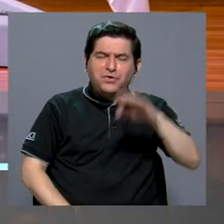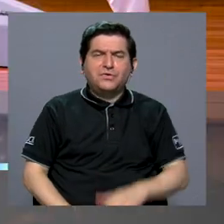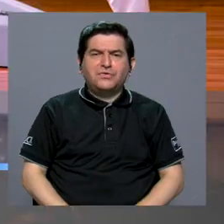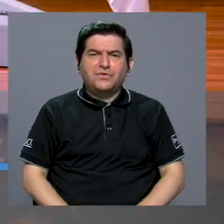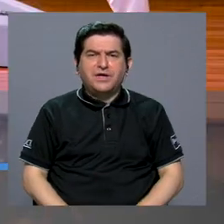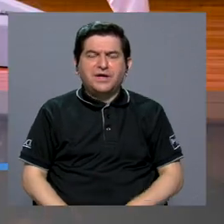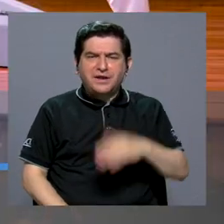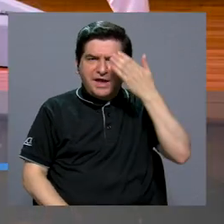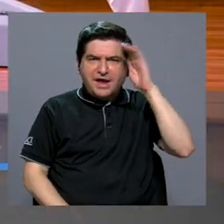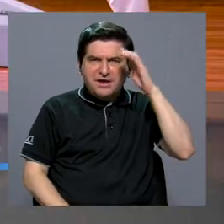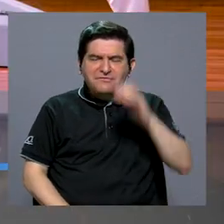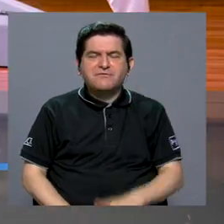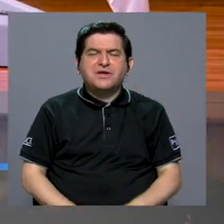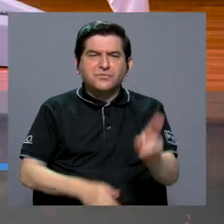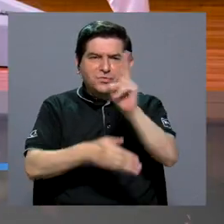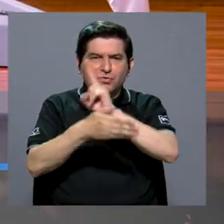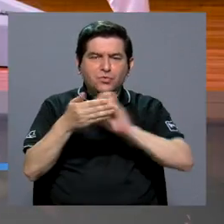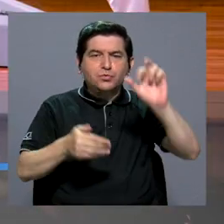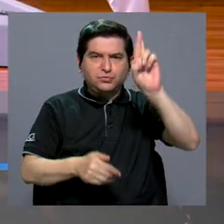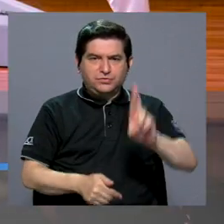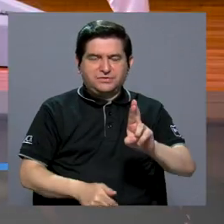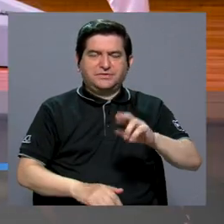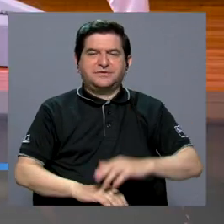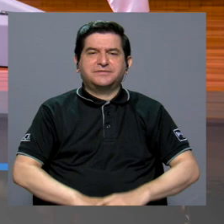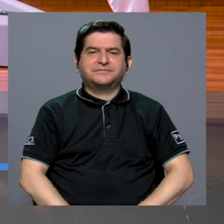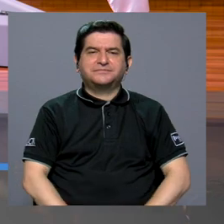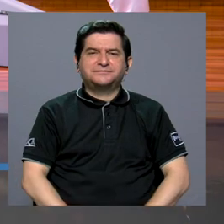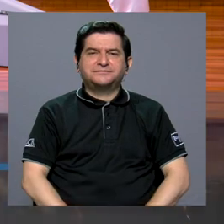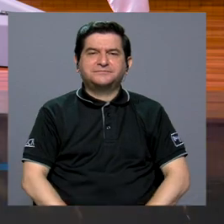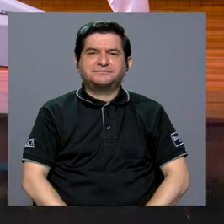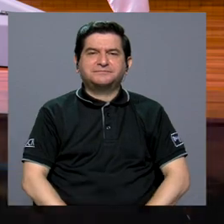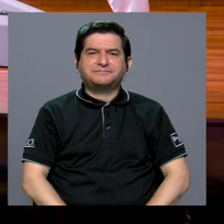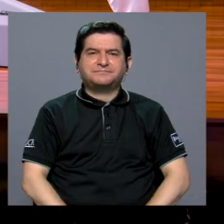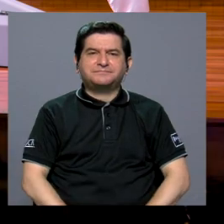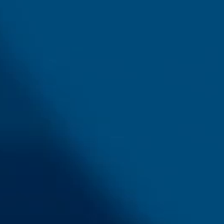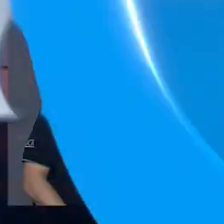disponible en la página de Facebook de la Universidad de Costa Rica.